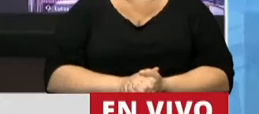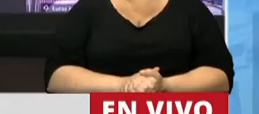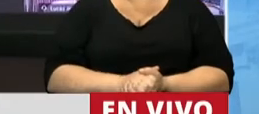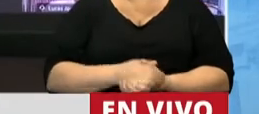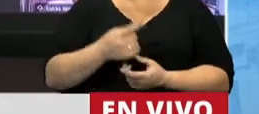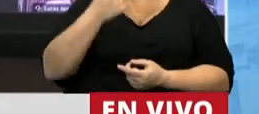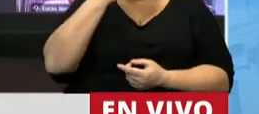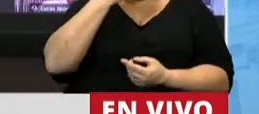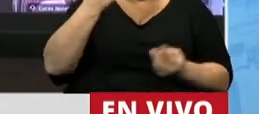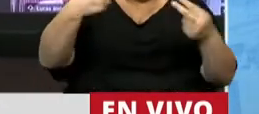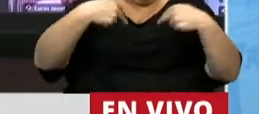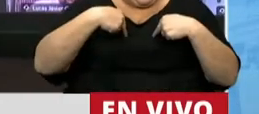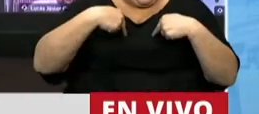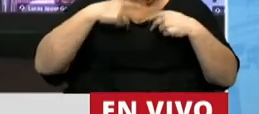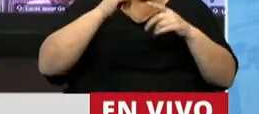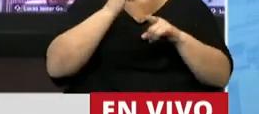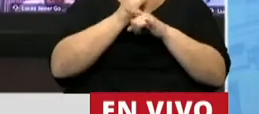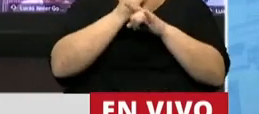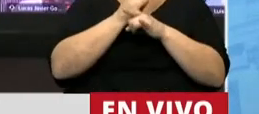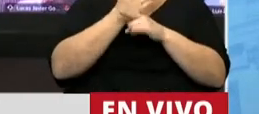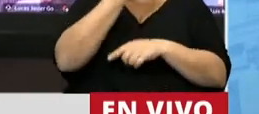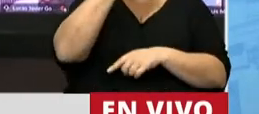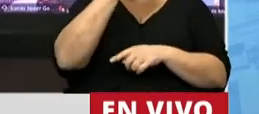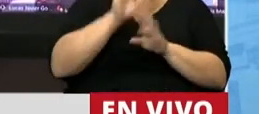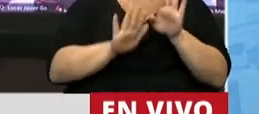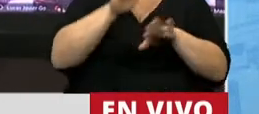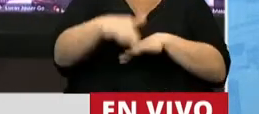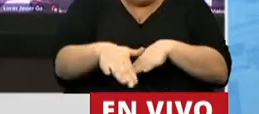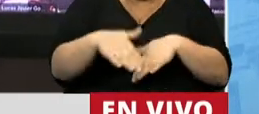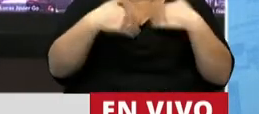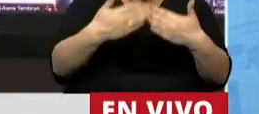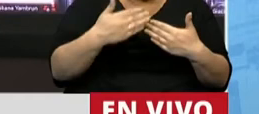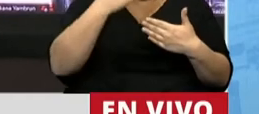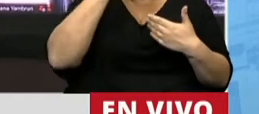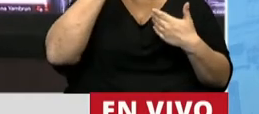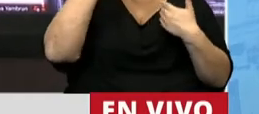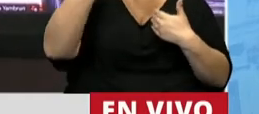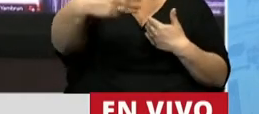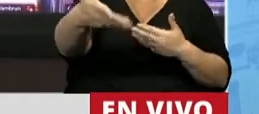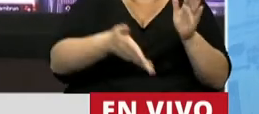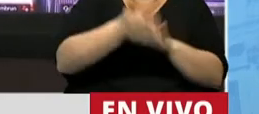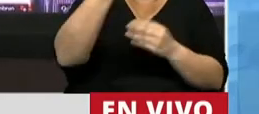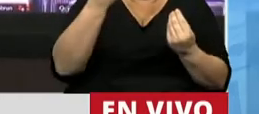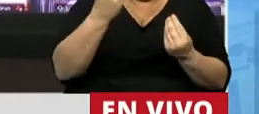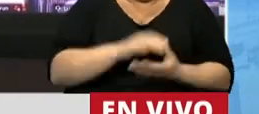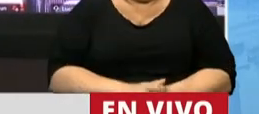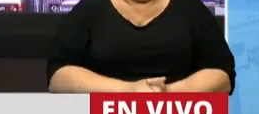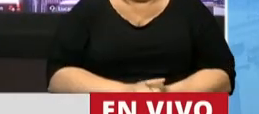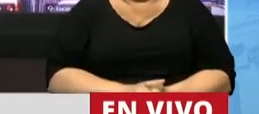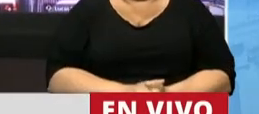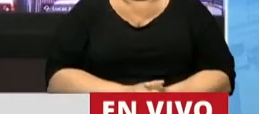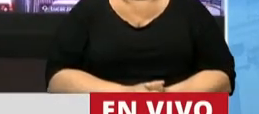mirar hacia adentro siempre fue el primer paso para saber mirar hacia dónde queremos ir.